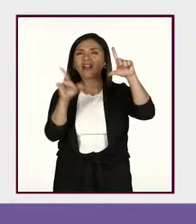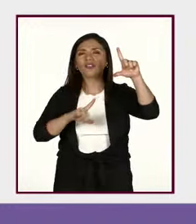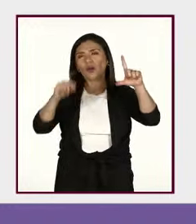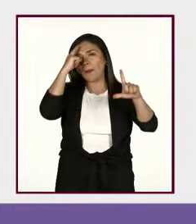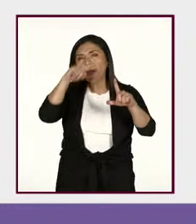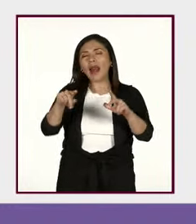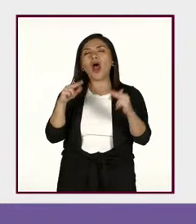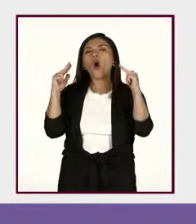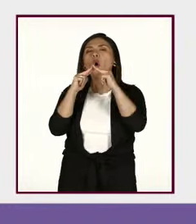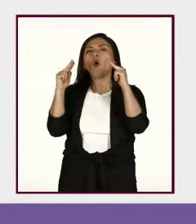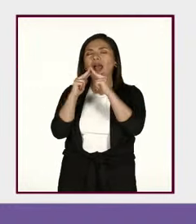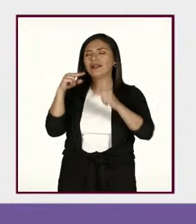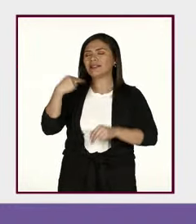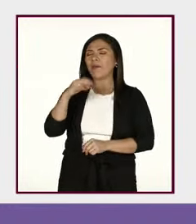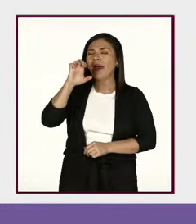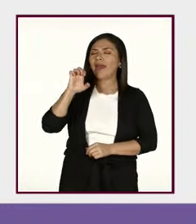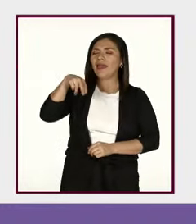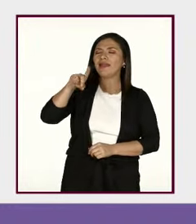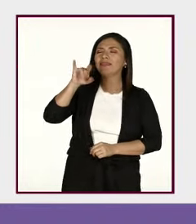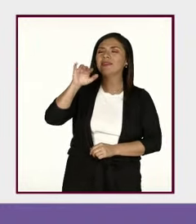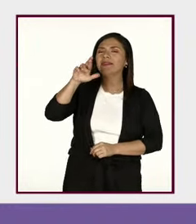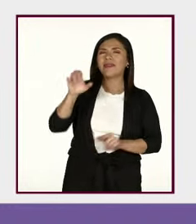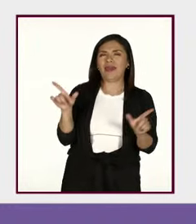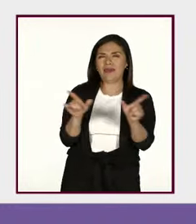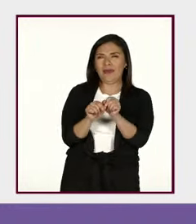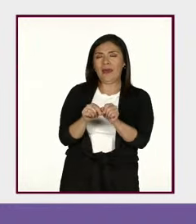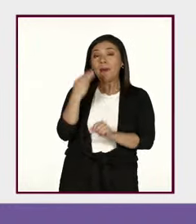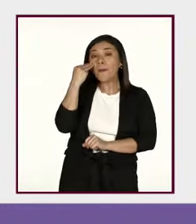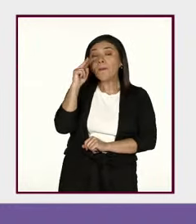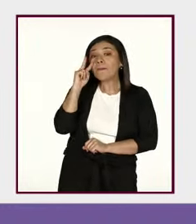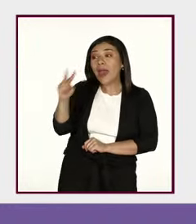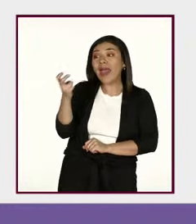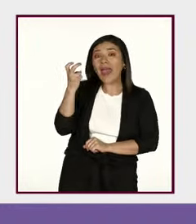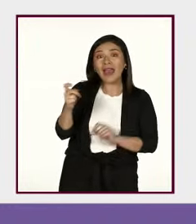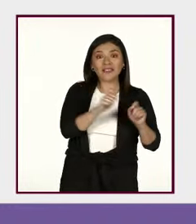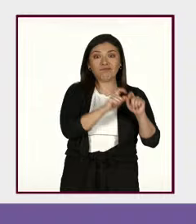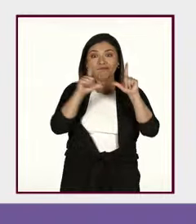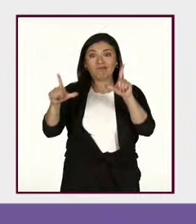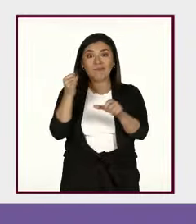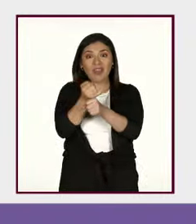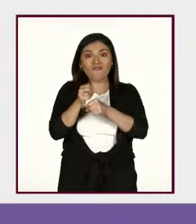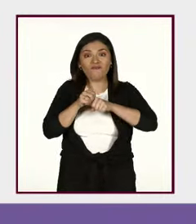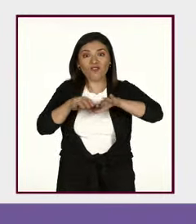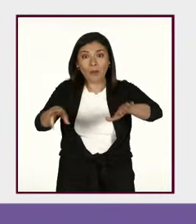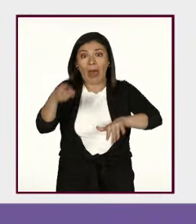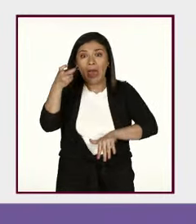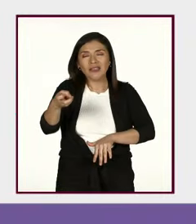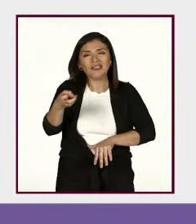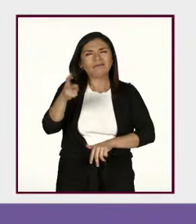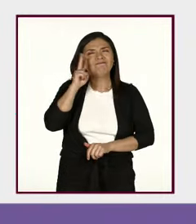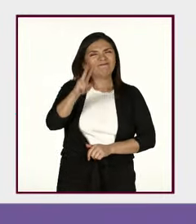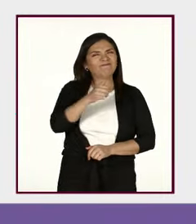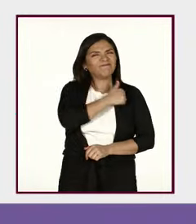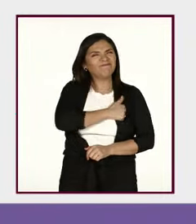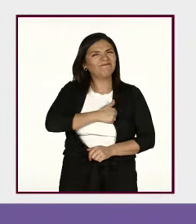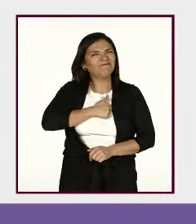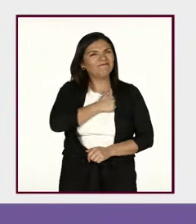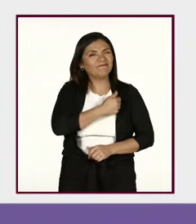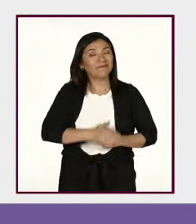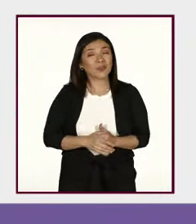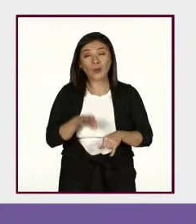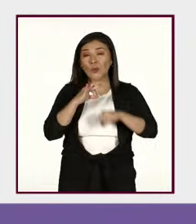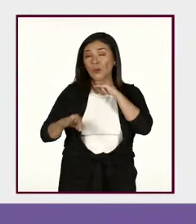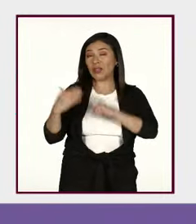hogares, la ENDIRE, que nos muestra esto que ustedes ven en la pantalla y es realmente lamentable. En la